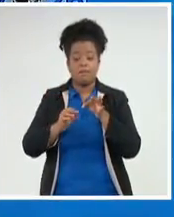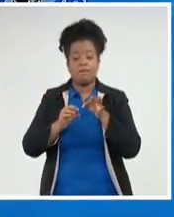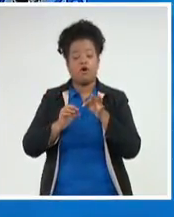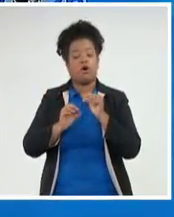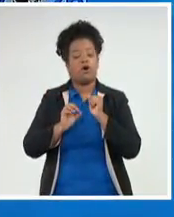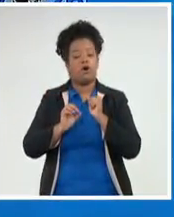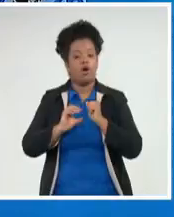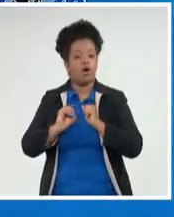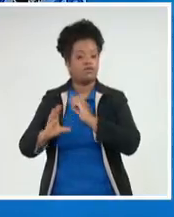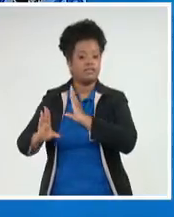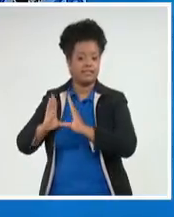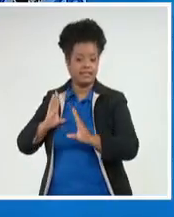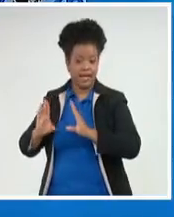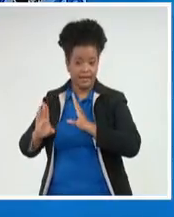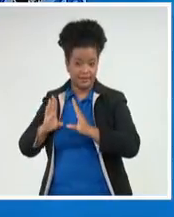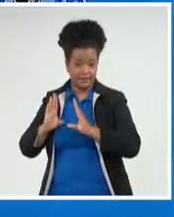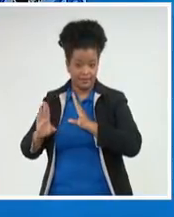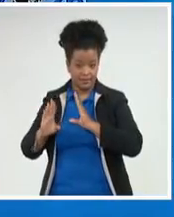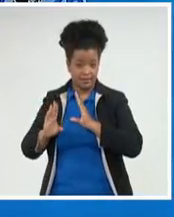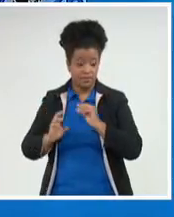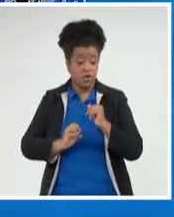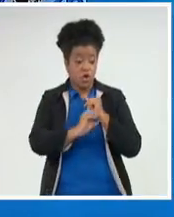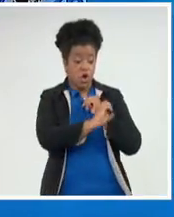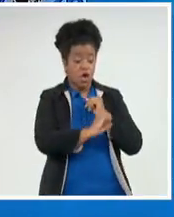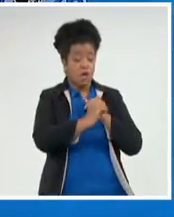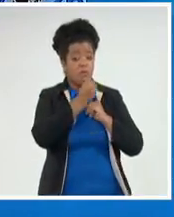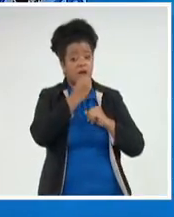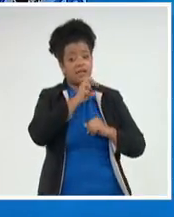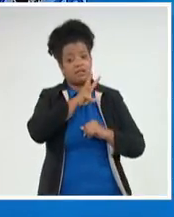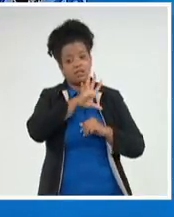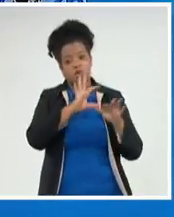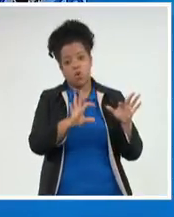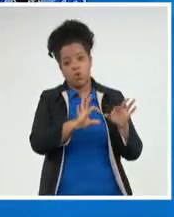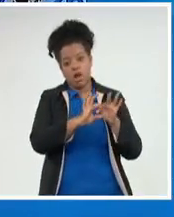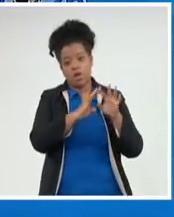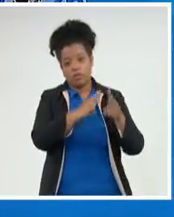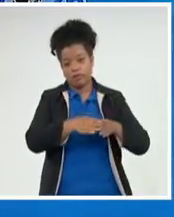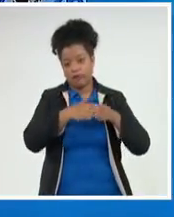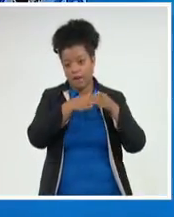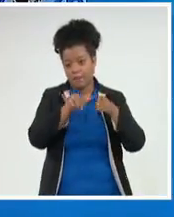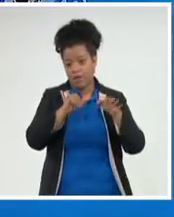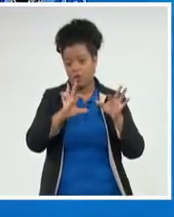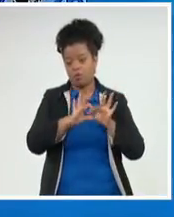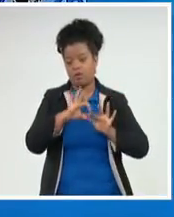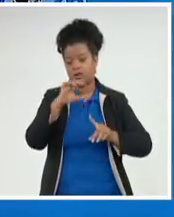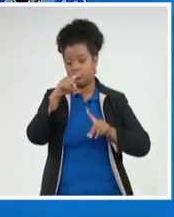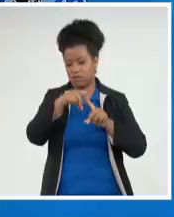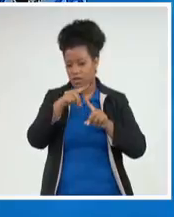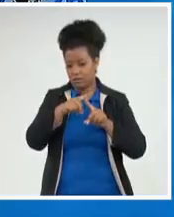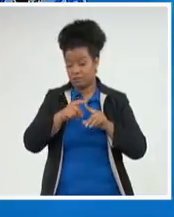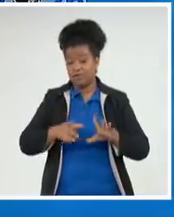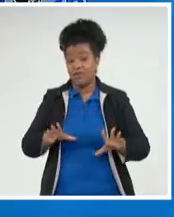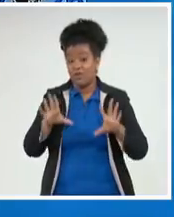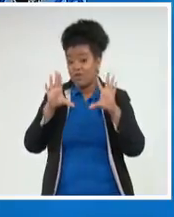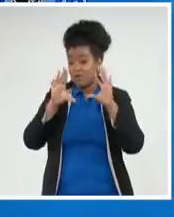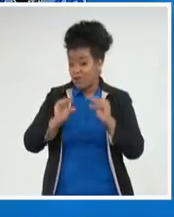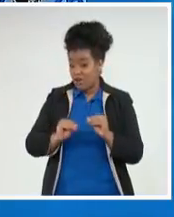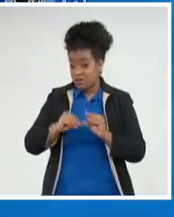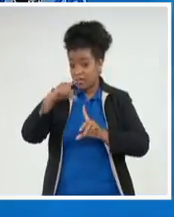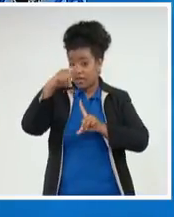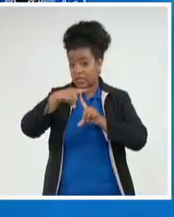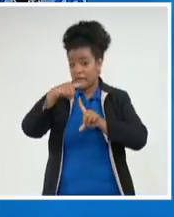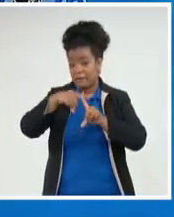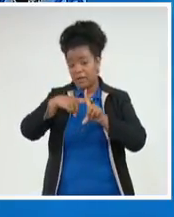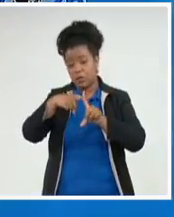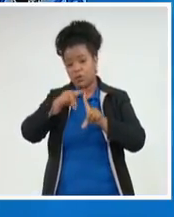el oriente del país pudieron llegar hasta 35 grados en Granma y en Guantánamo. Y en la noche los valores de temperaturas